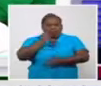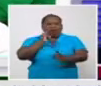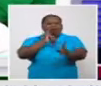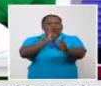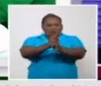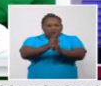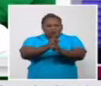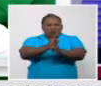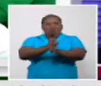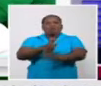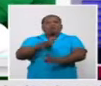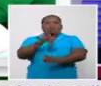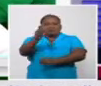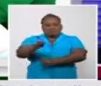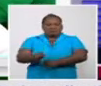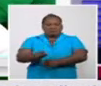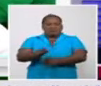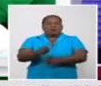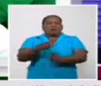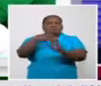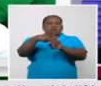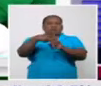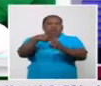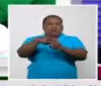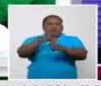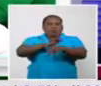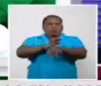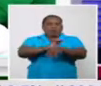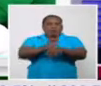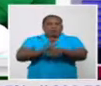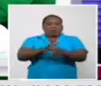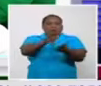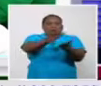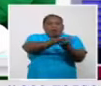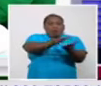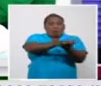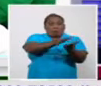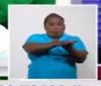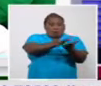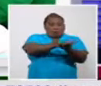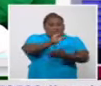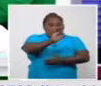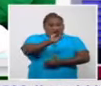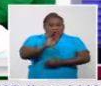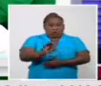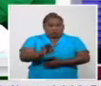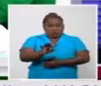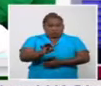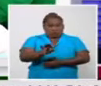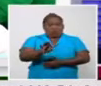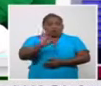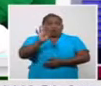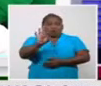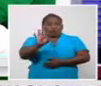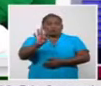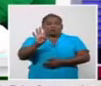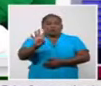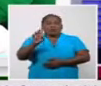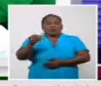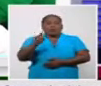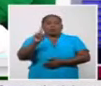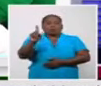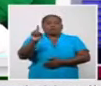de un caso confirmado. En el acumulado, este porciento es del 84,1%.